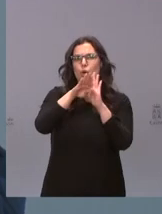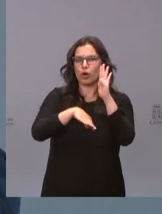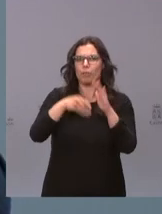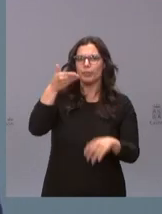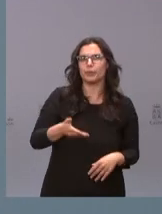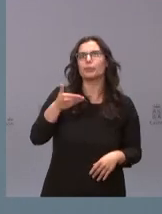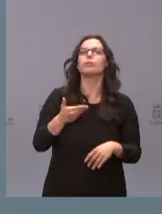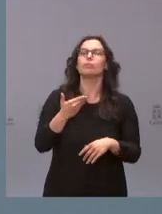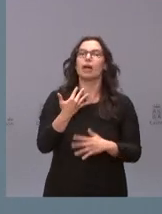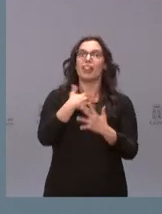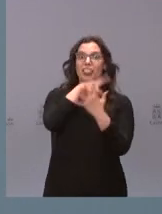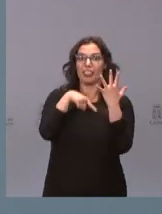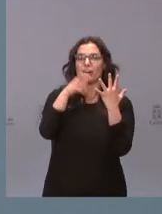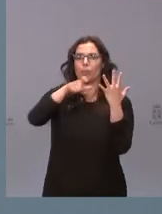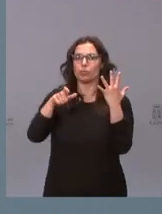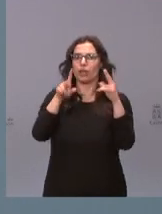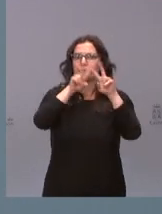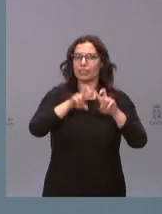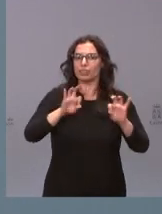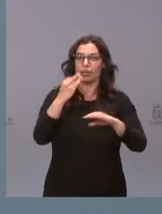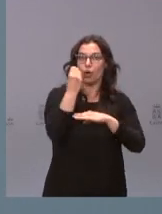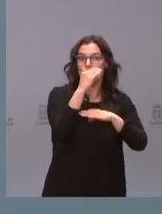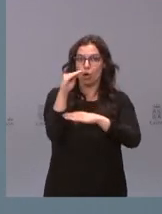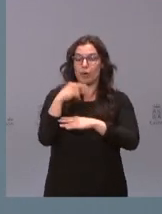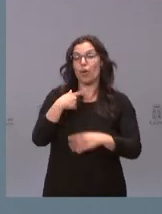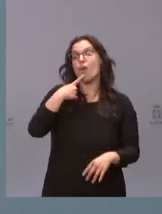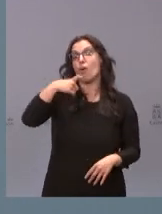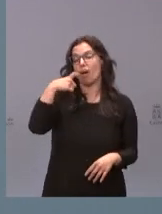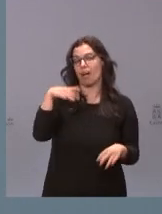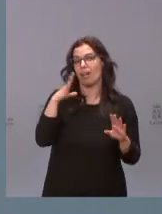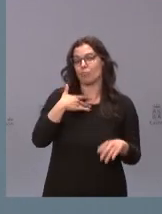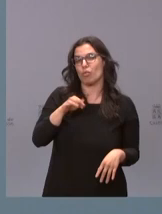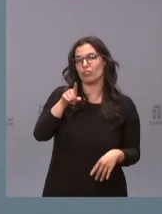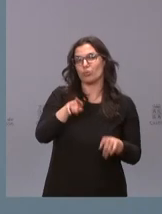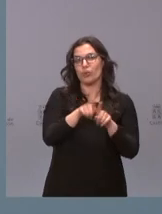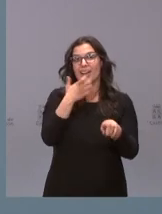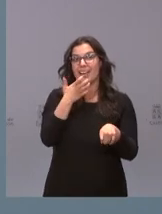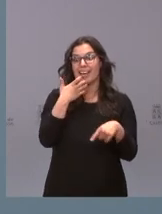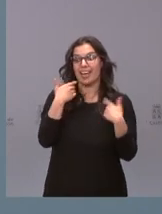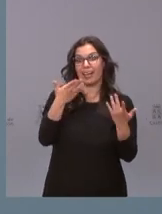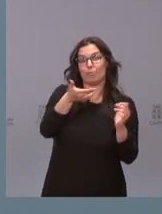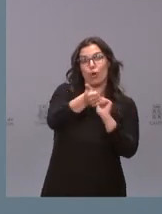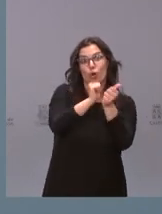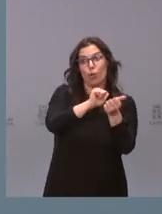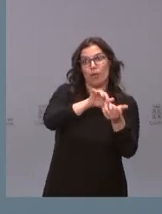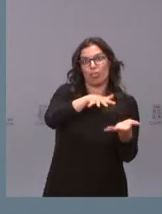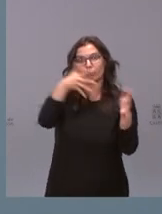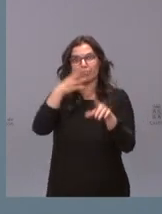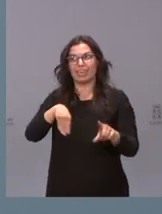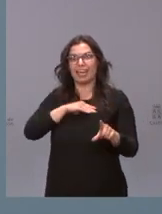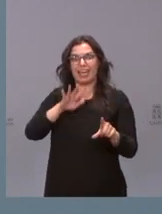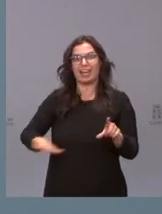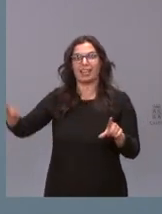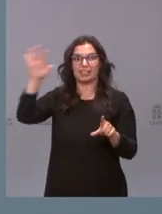investigadores jóvenes que, ojalá, hubiera servido de ejemplo al Gobierno de la Nación. Pues, como